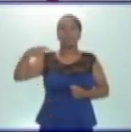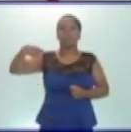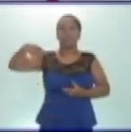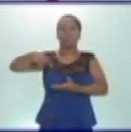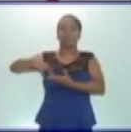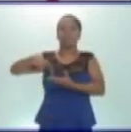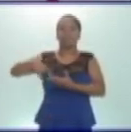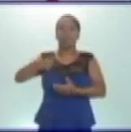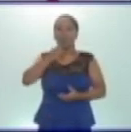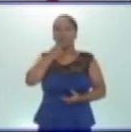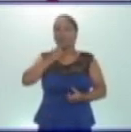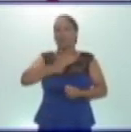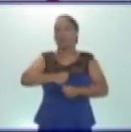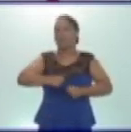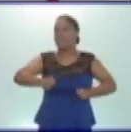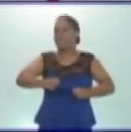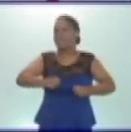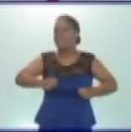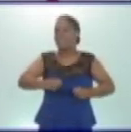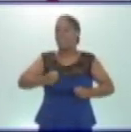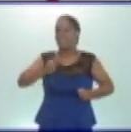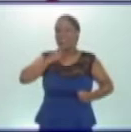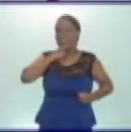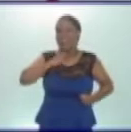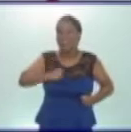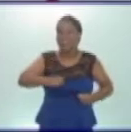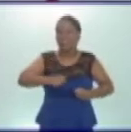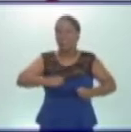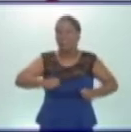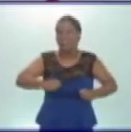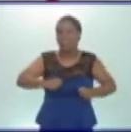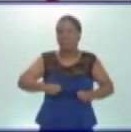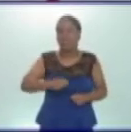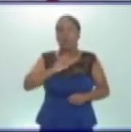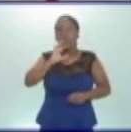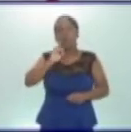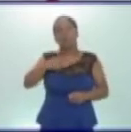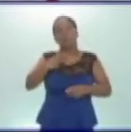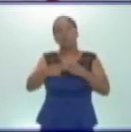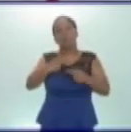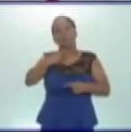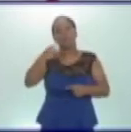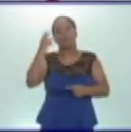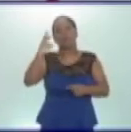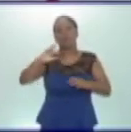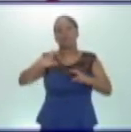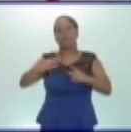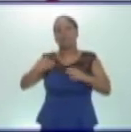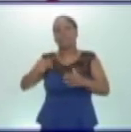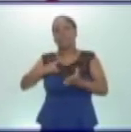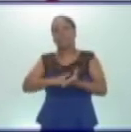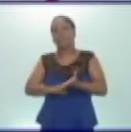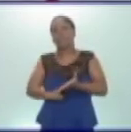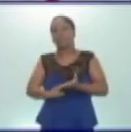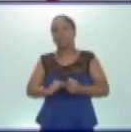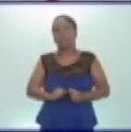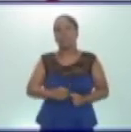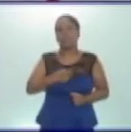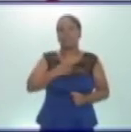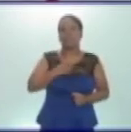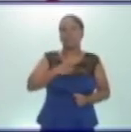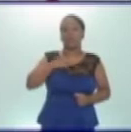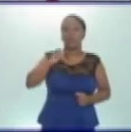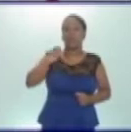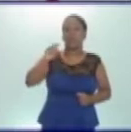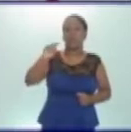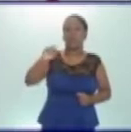produce cuando existen dificultades al defecar o se hace menos de tres veces en la semana. Tenemos la colitis, que es una